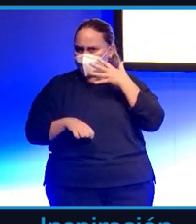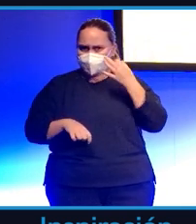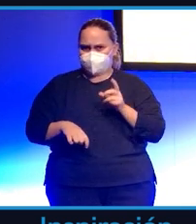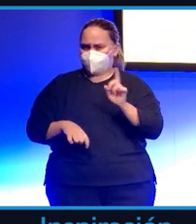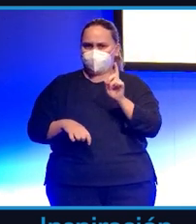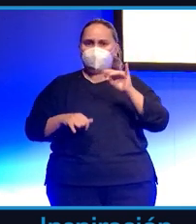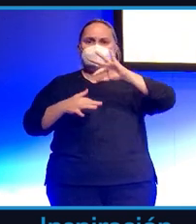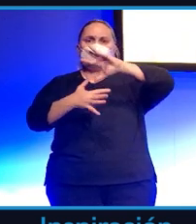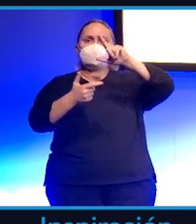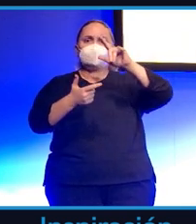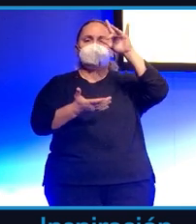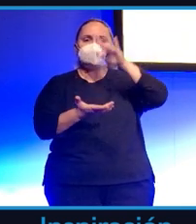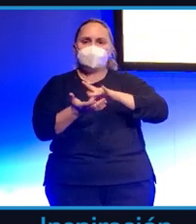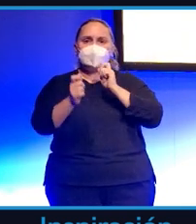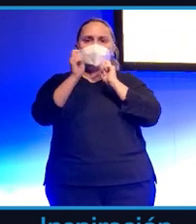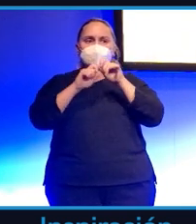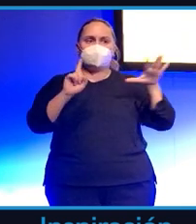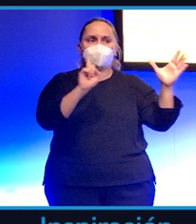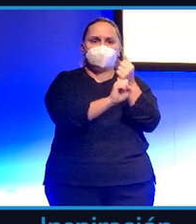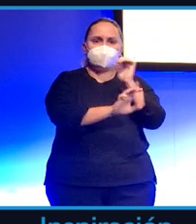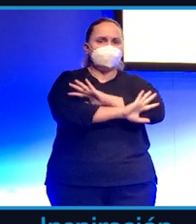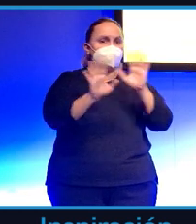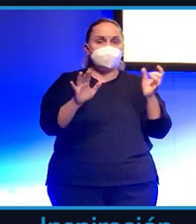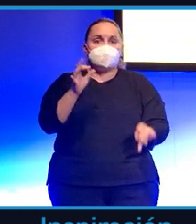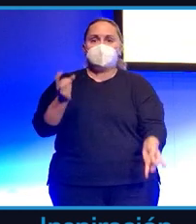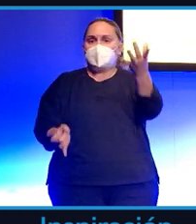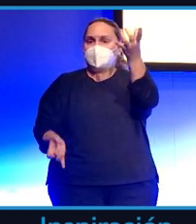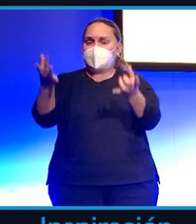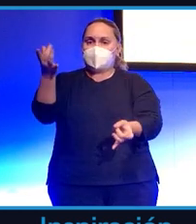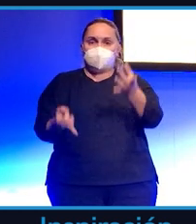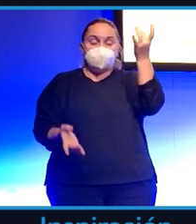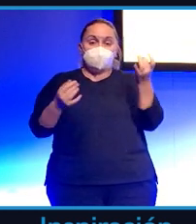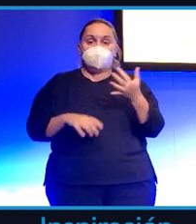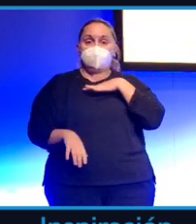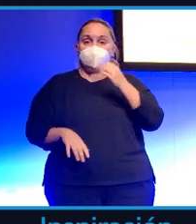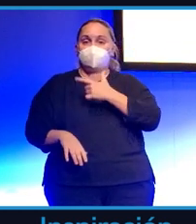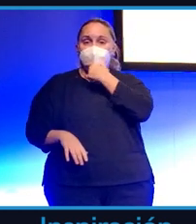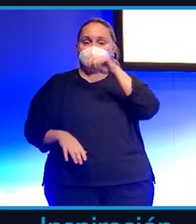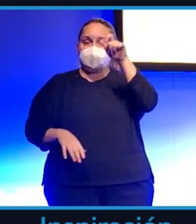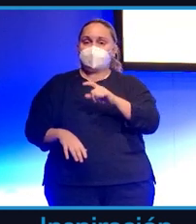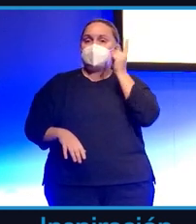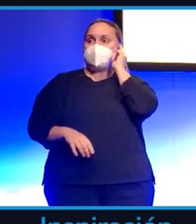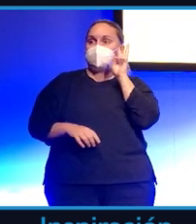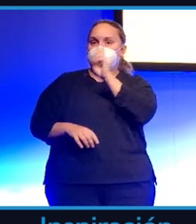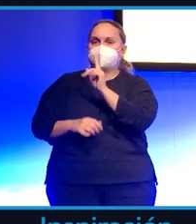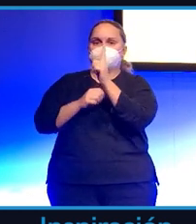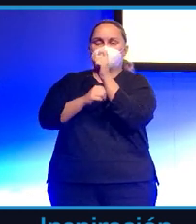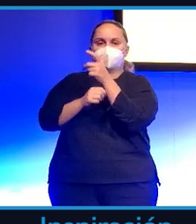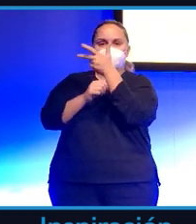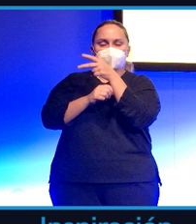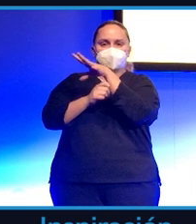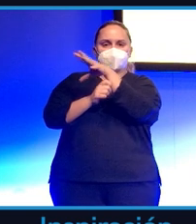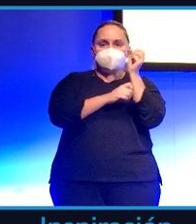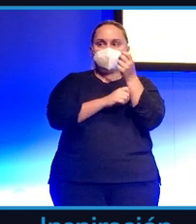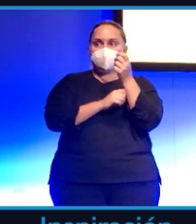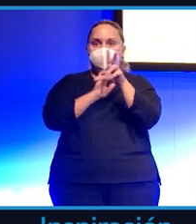noticia ocurre en cualquier lugar y en cualquier lugar hay alguien con un teléfono que hace una foto, que graba un vídeo o que simplemente